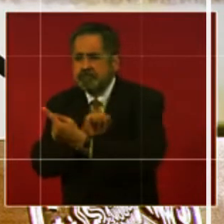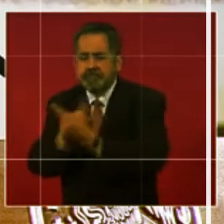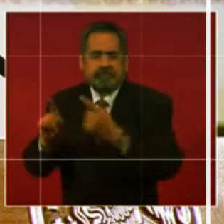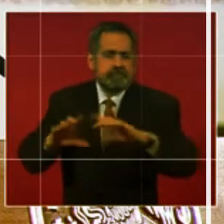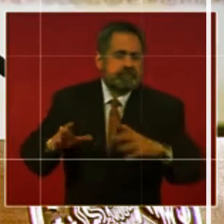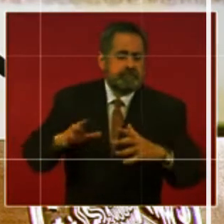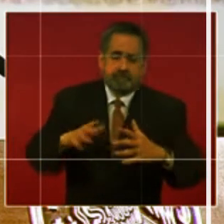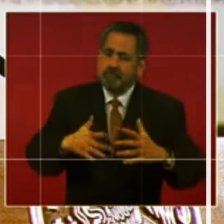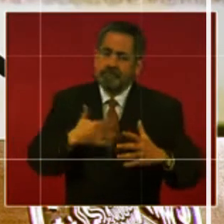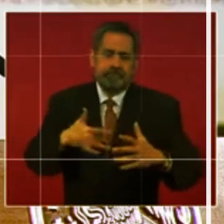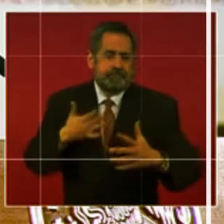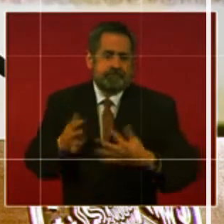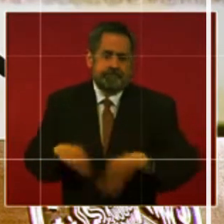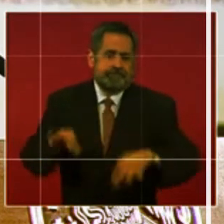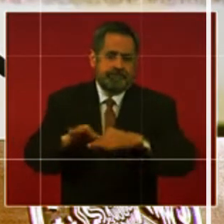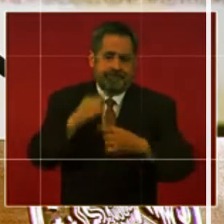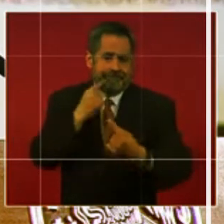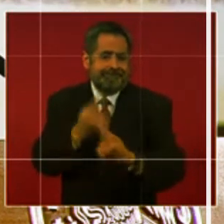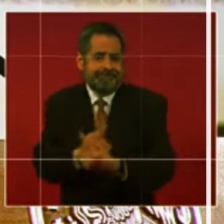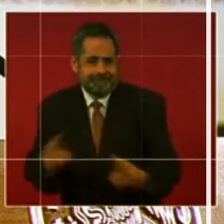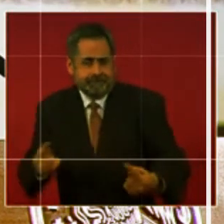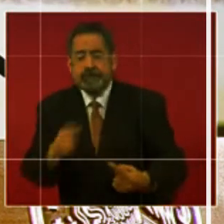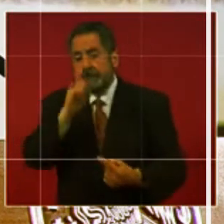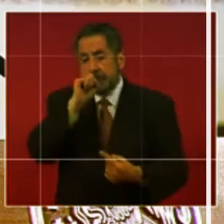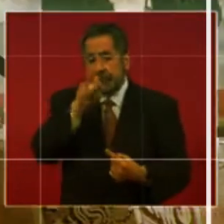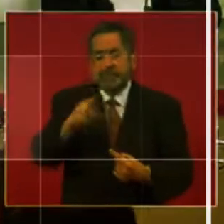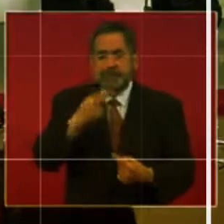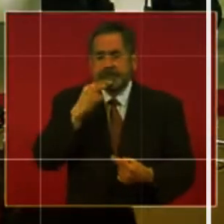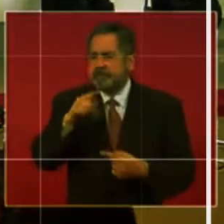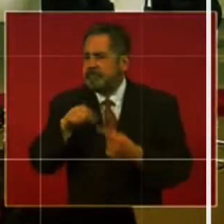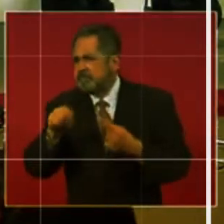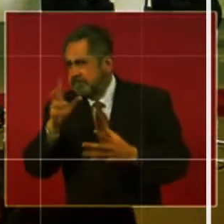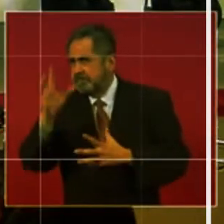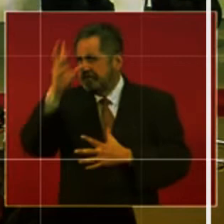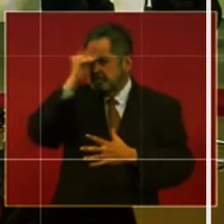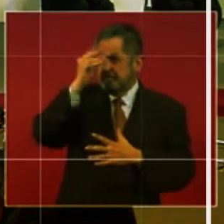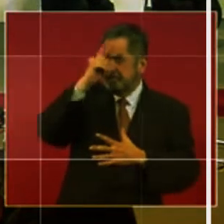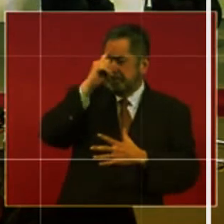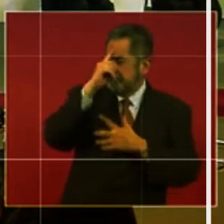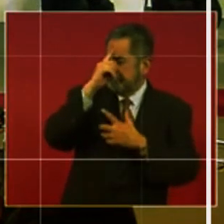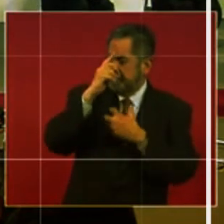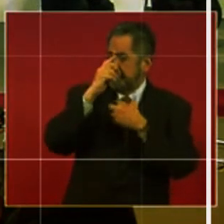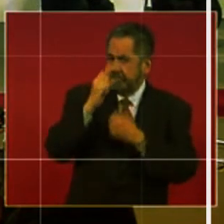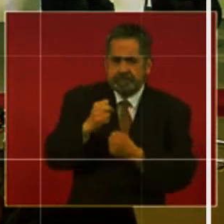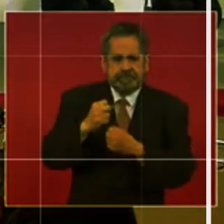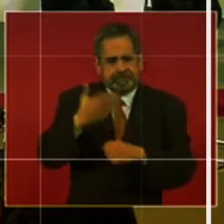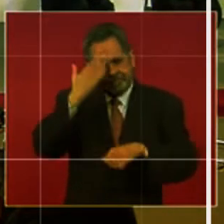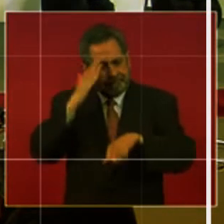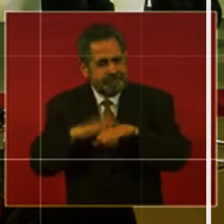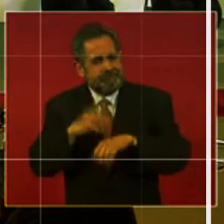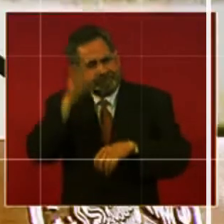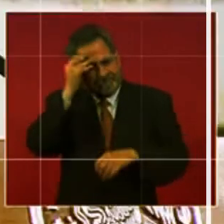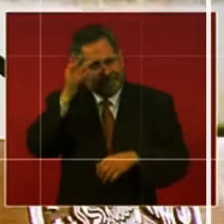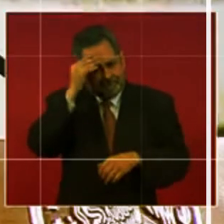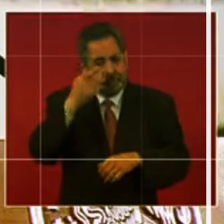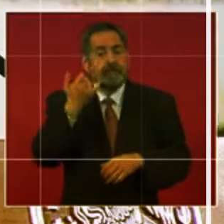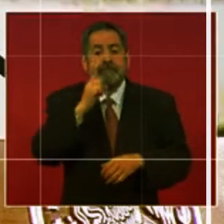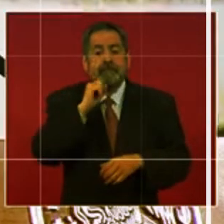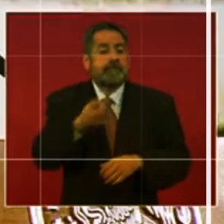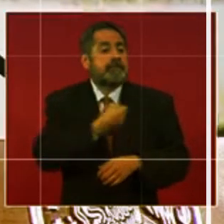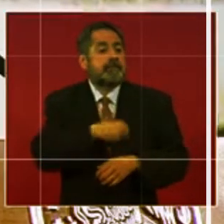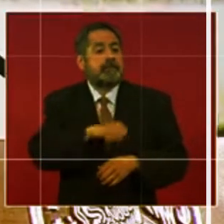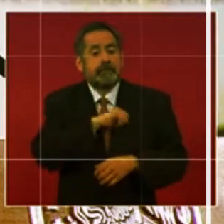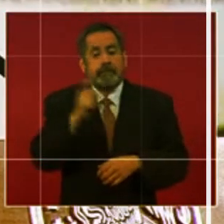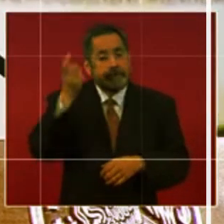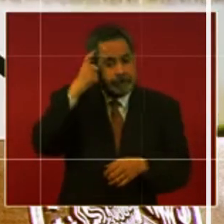pequeños, pero también permite fortalecer los conocimientos y además fortalece la parte de salud mental y